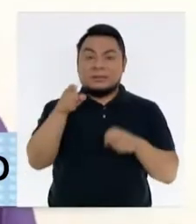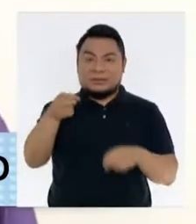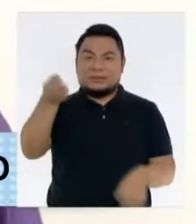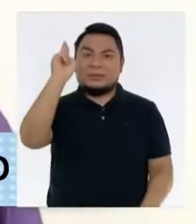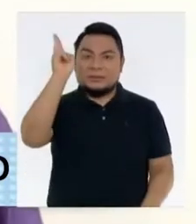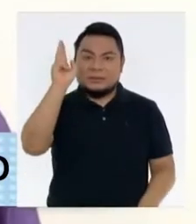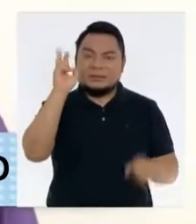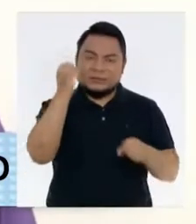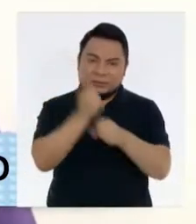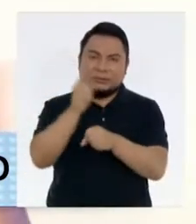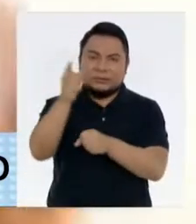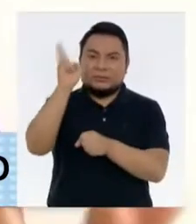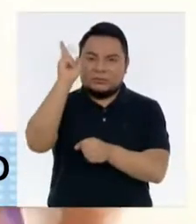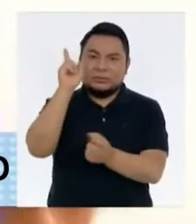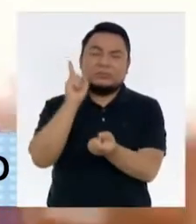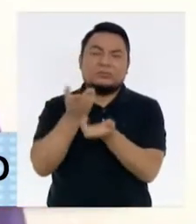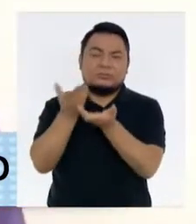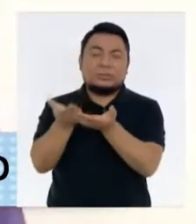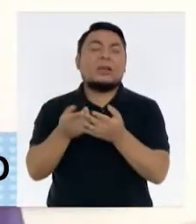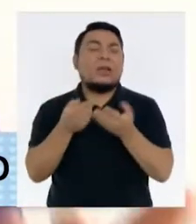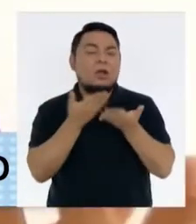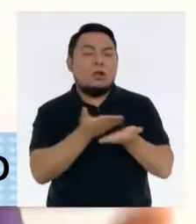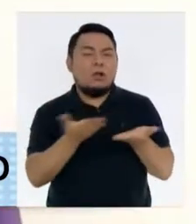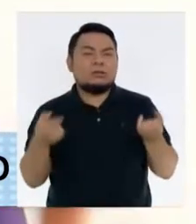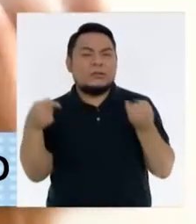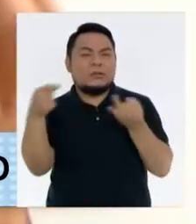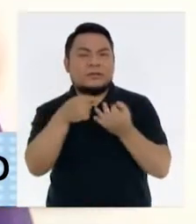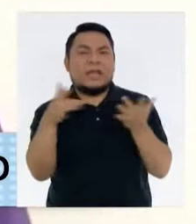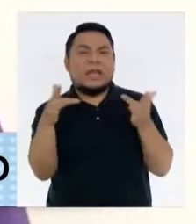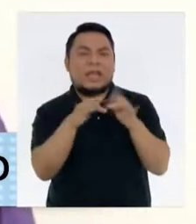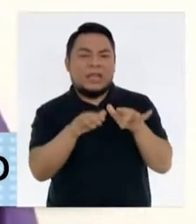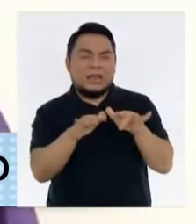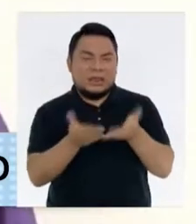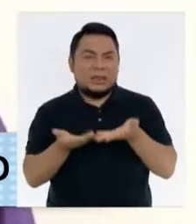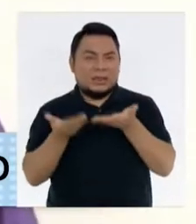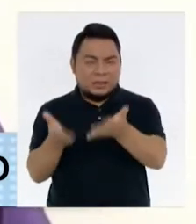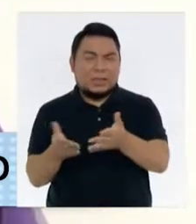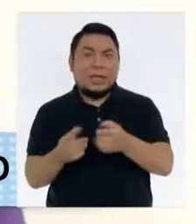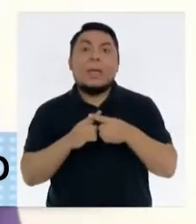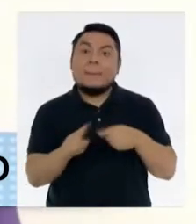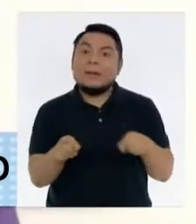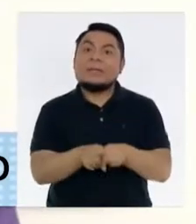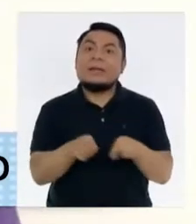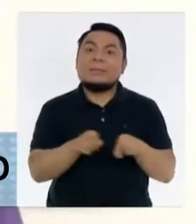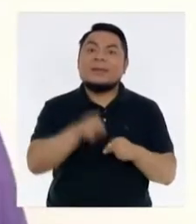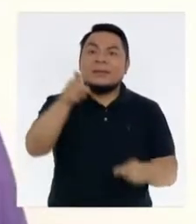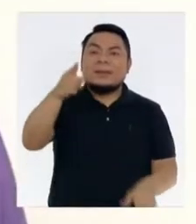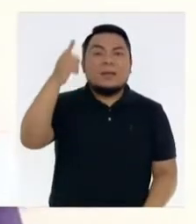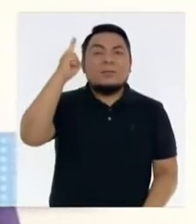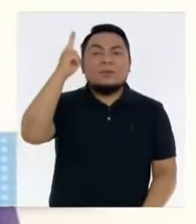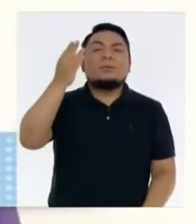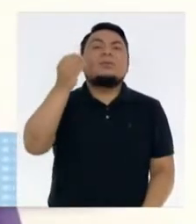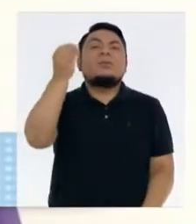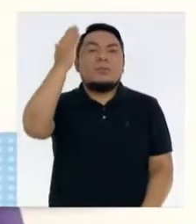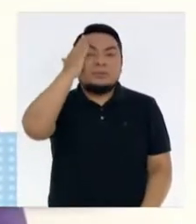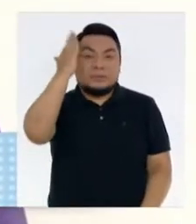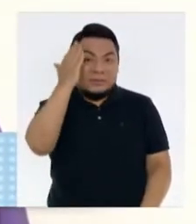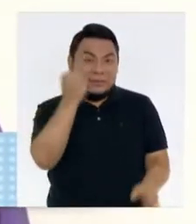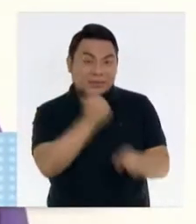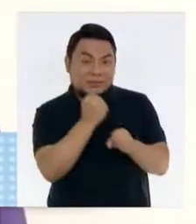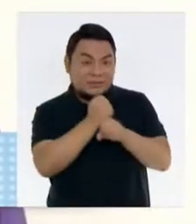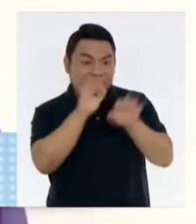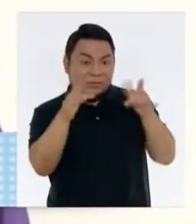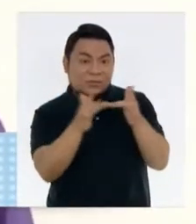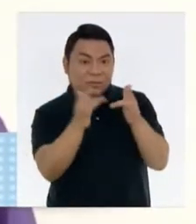docentes y tablets o herramientas o internet sino cómo se trabaja con estos instrumentos que contentos trabajan